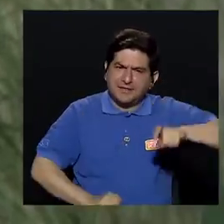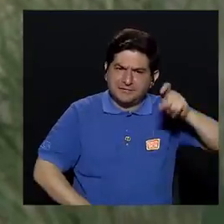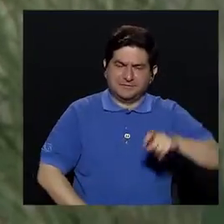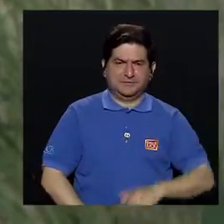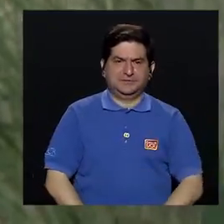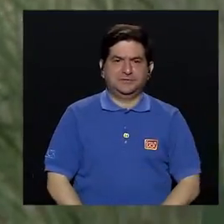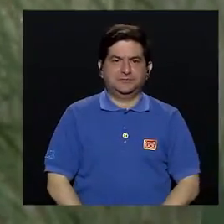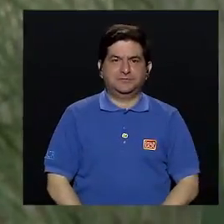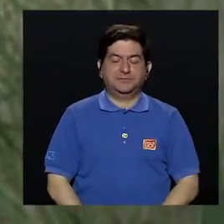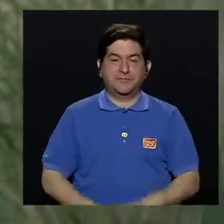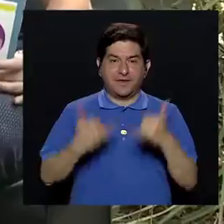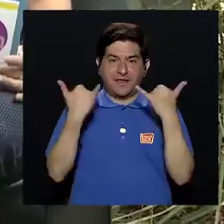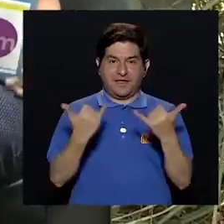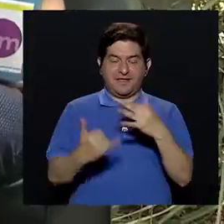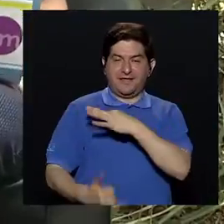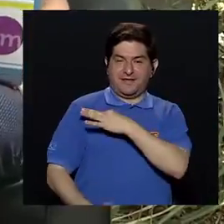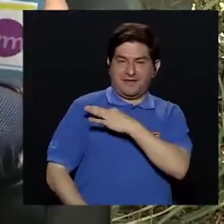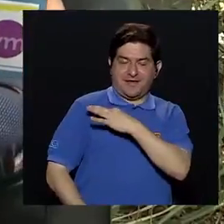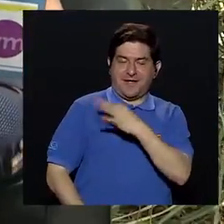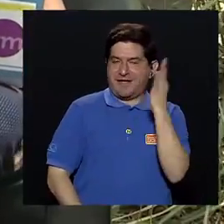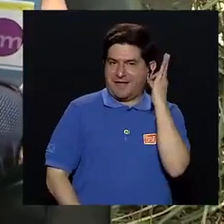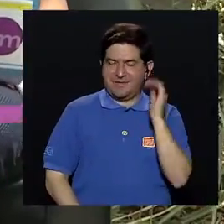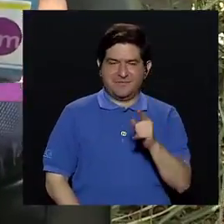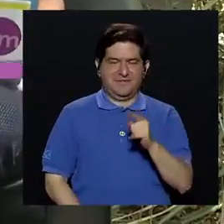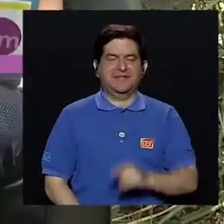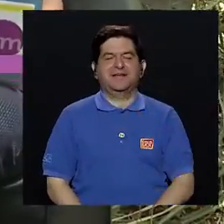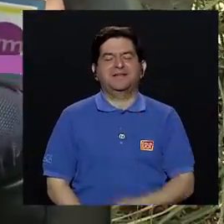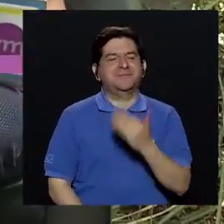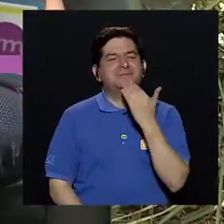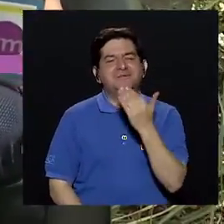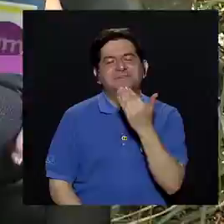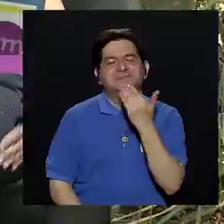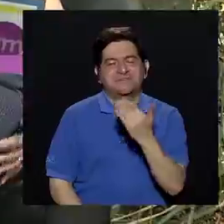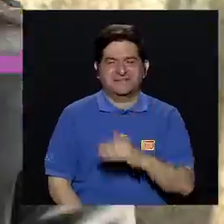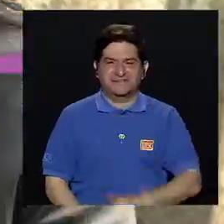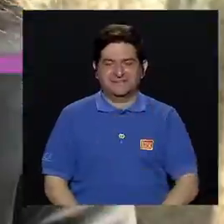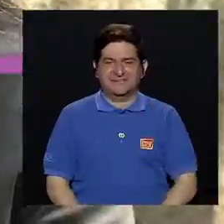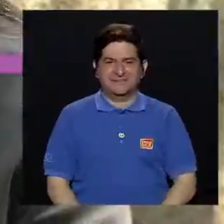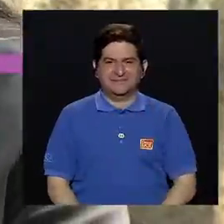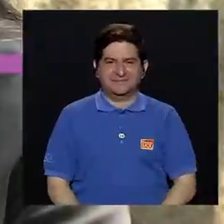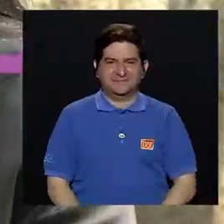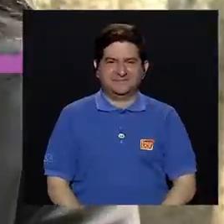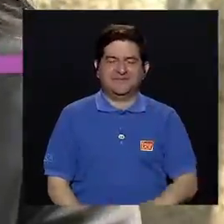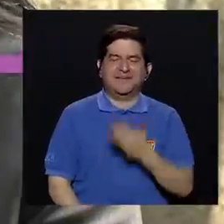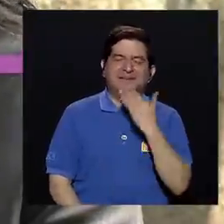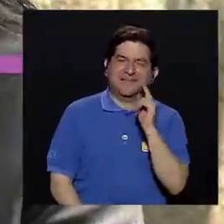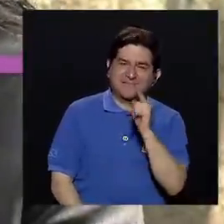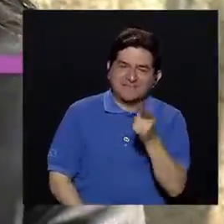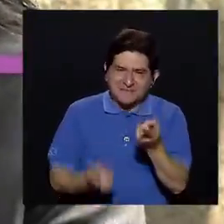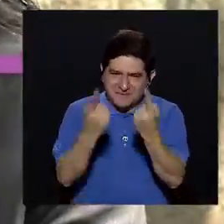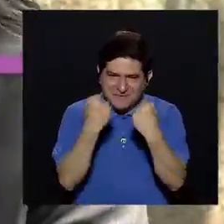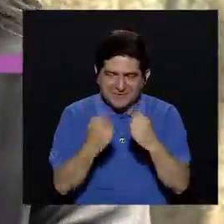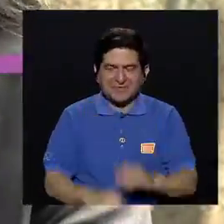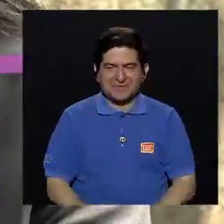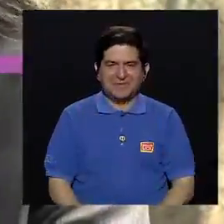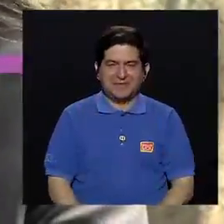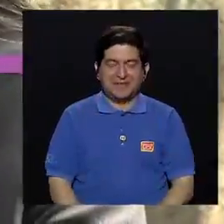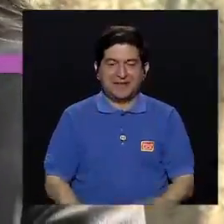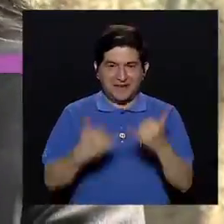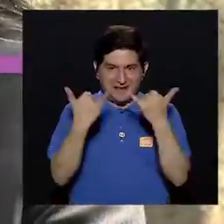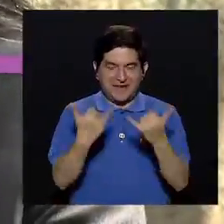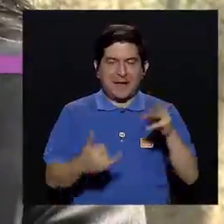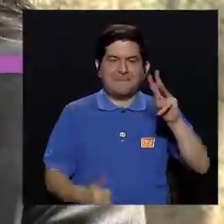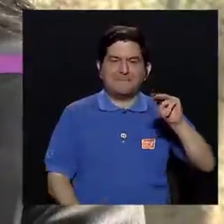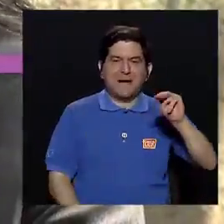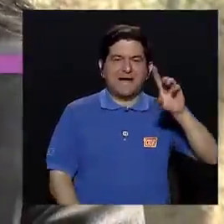Así es, y para ello ya tenemos a nuestra invitada. Muchísimas gracias. Gracias la invitación. Gracias a usted. Estamos con la presencia ya